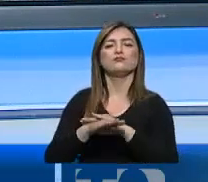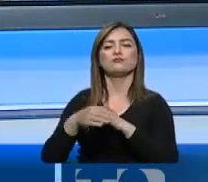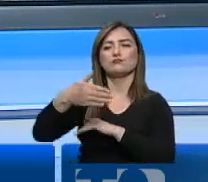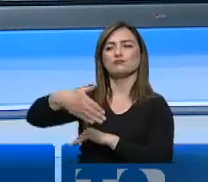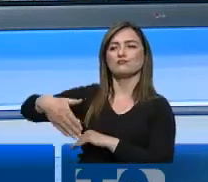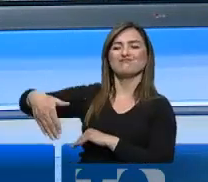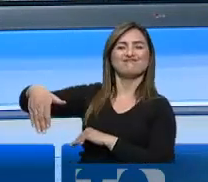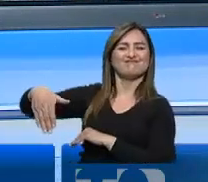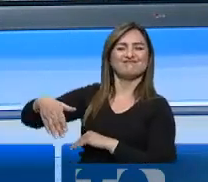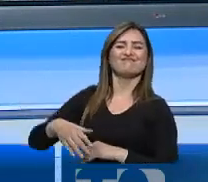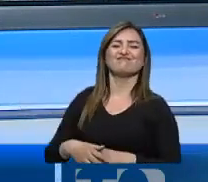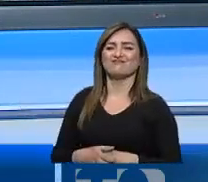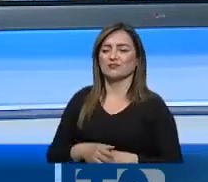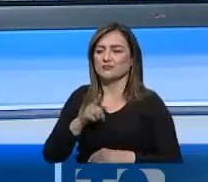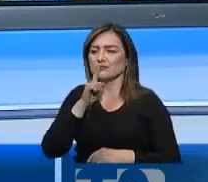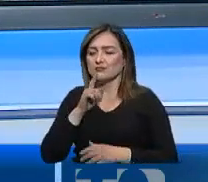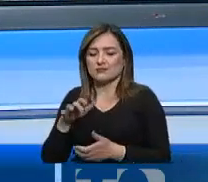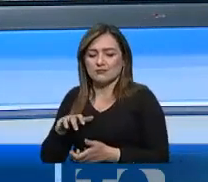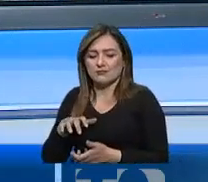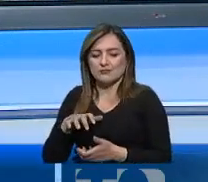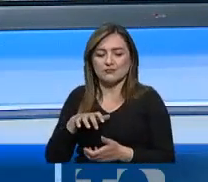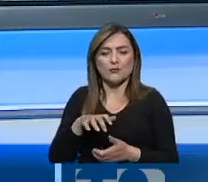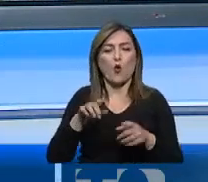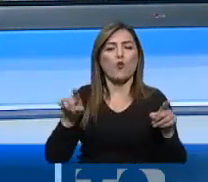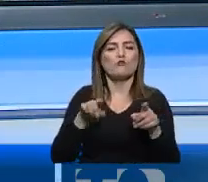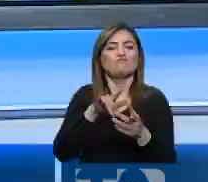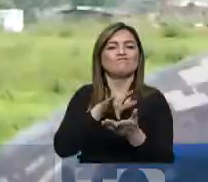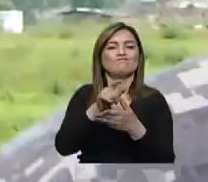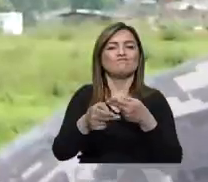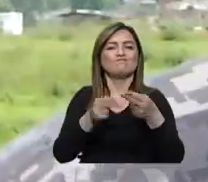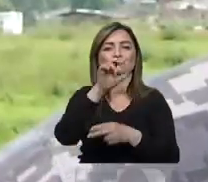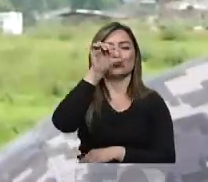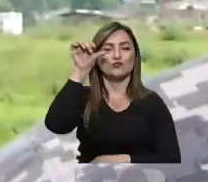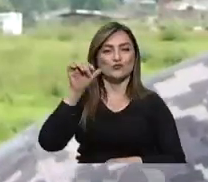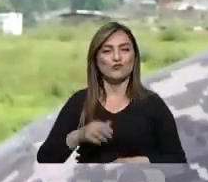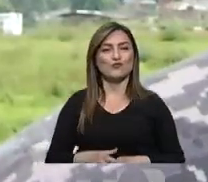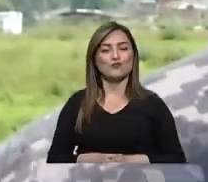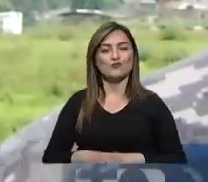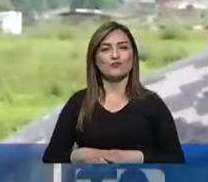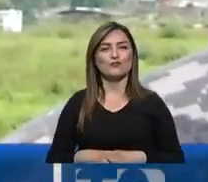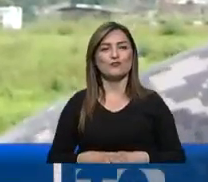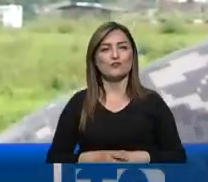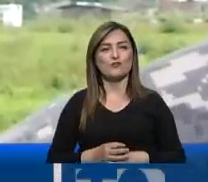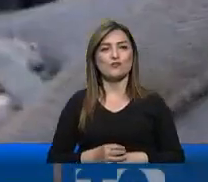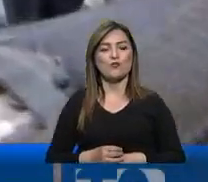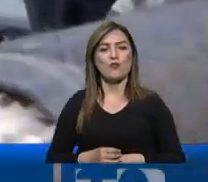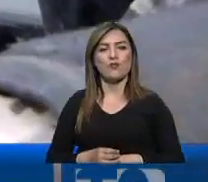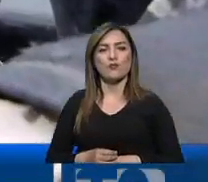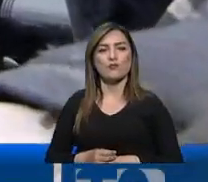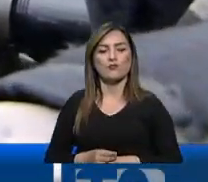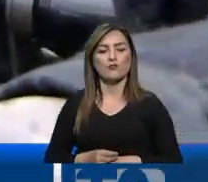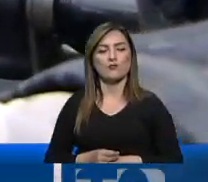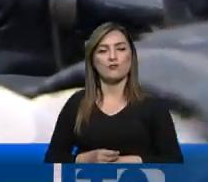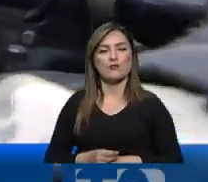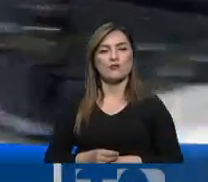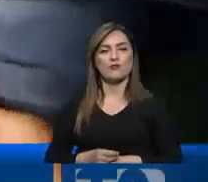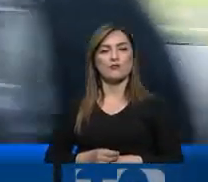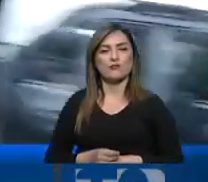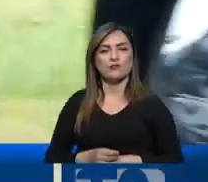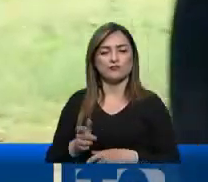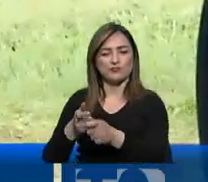las fronteras, pero también es trasladado en narcoavionetas. Cargar y asegurar. ¡Fuego!